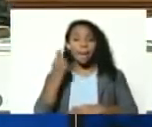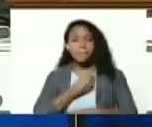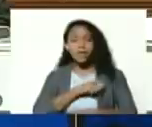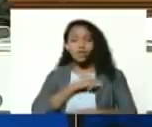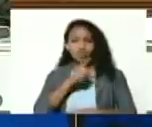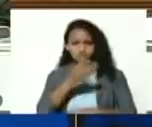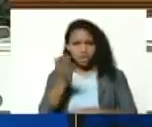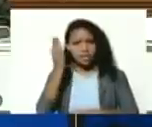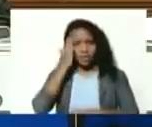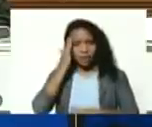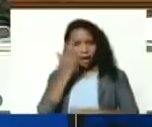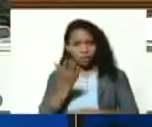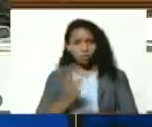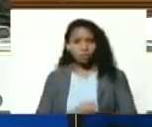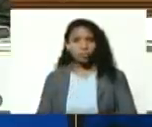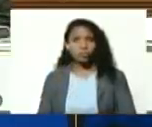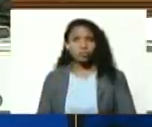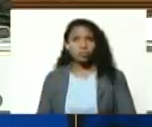sabían eso